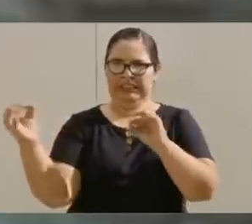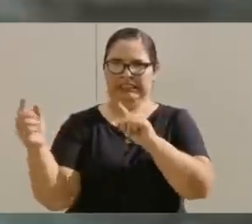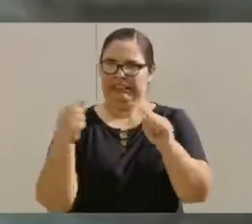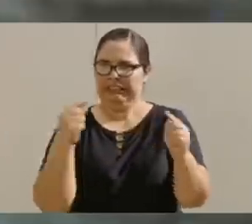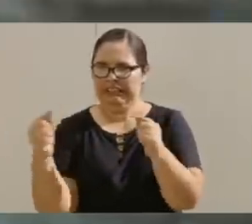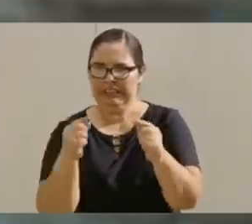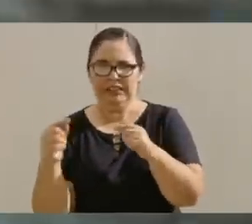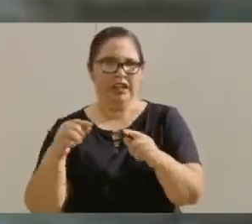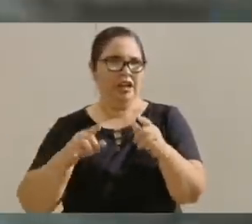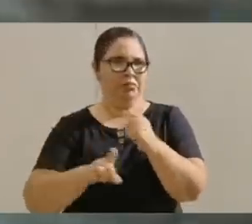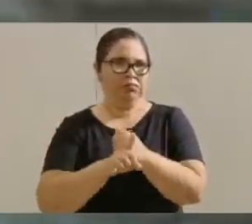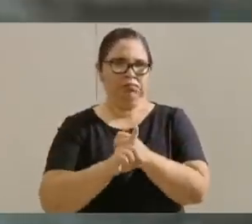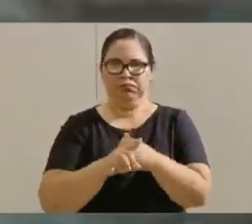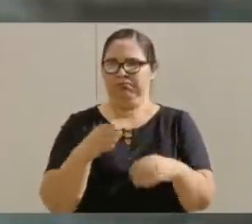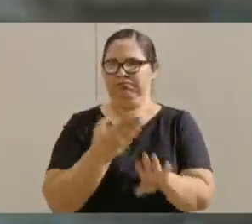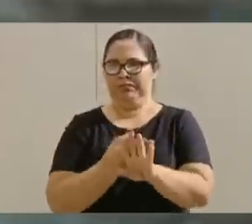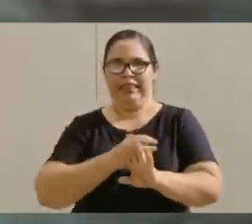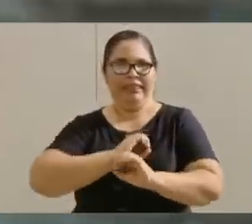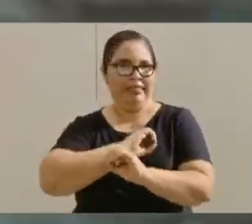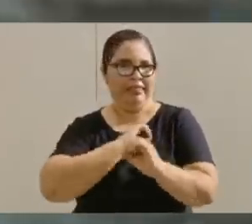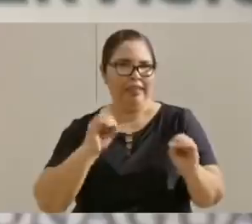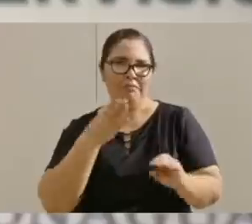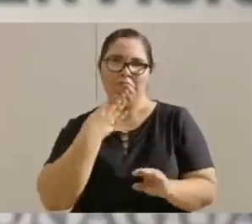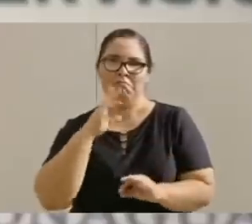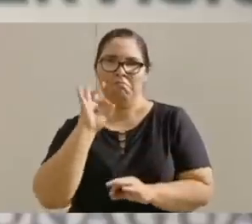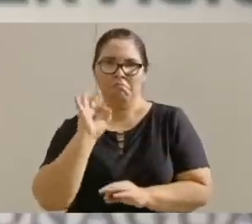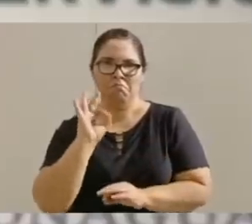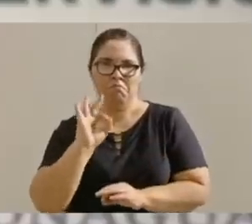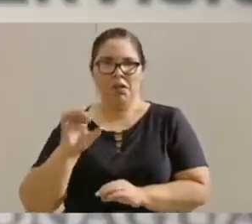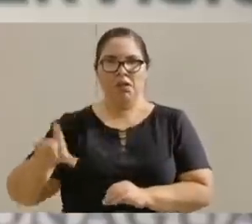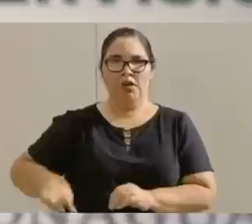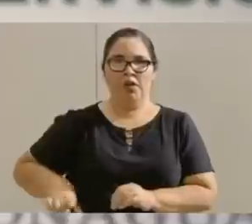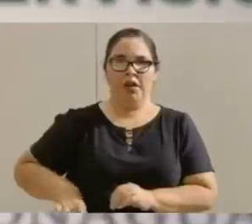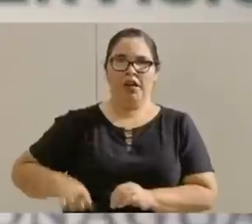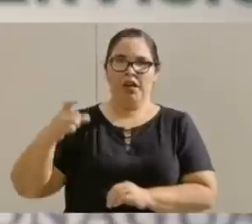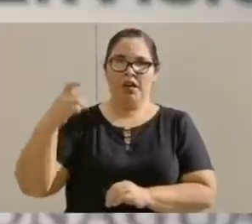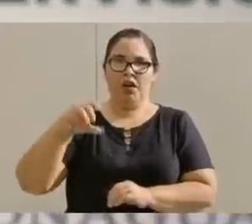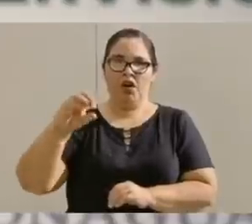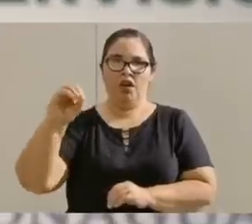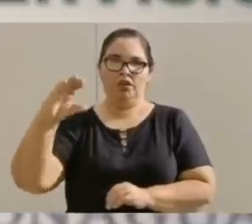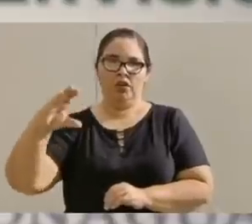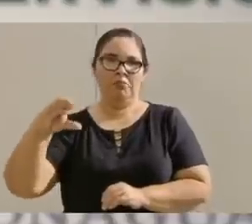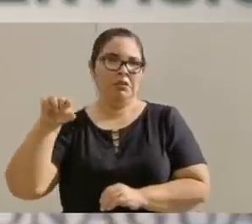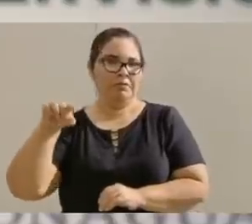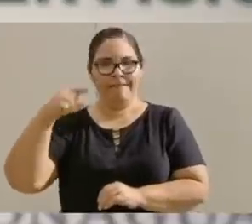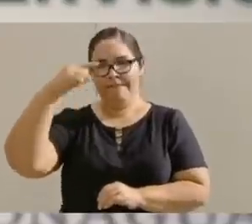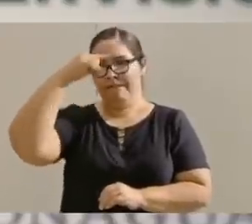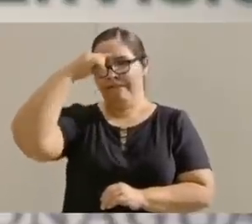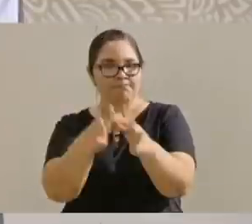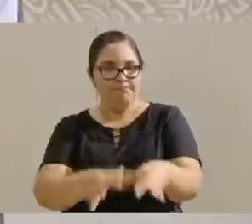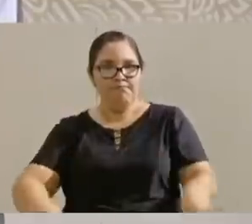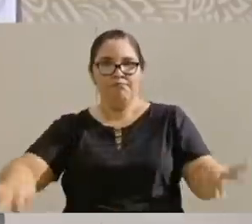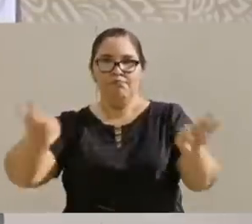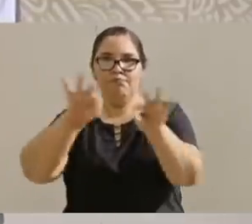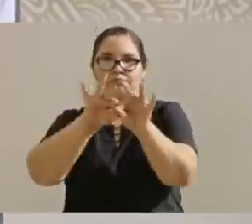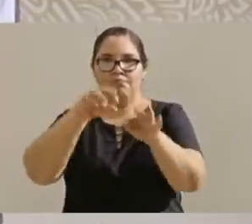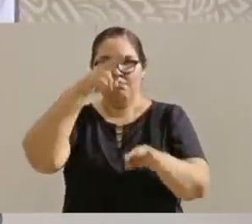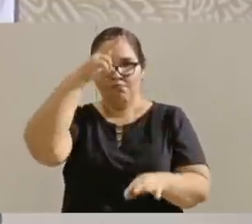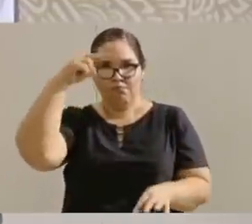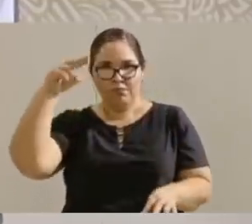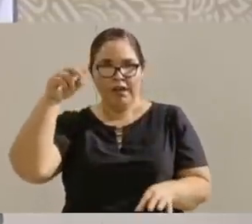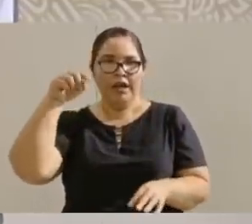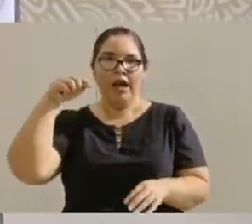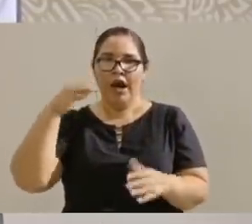hay diferencias y esto facilita mucho las cosas. Ahora